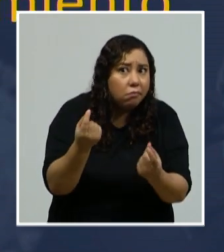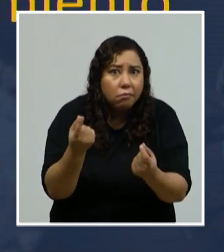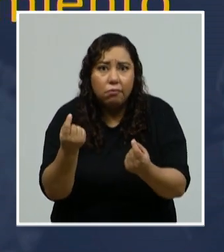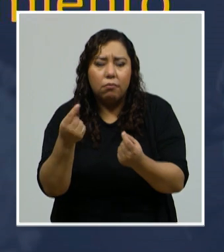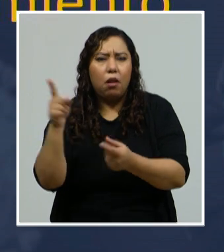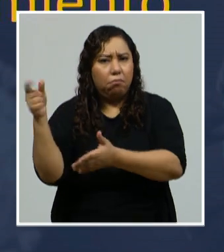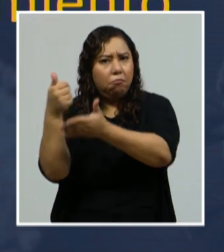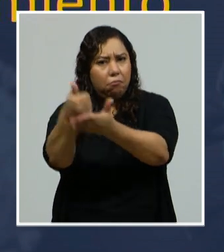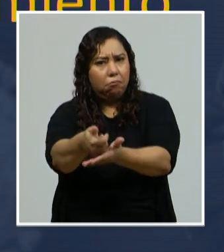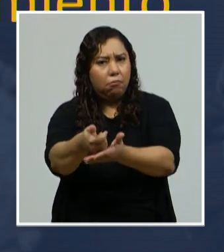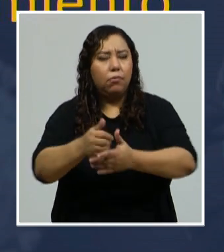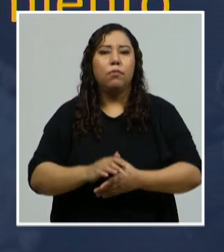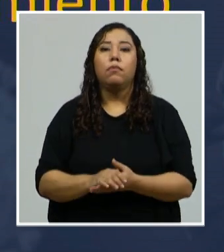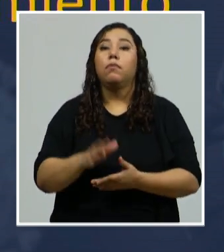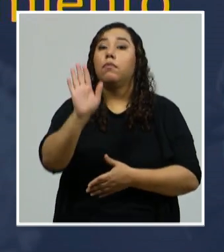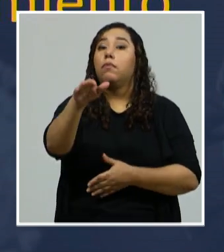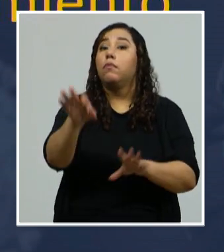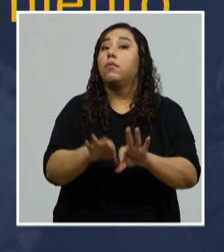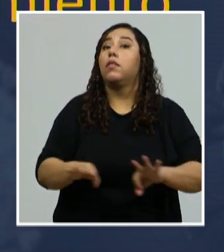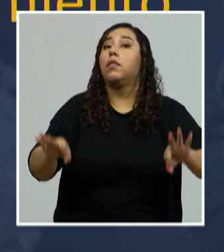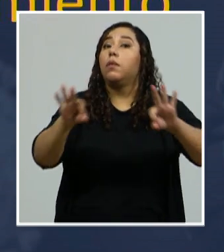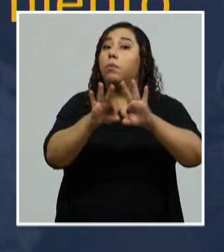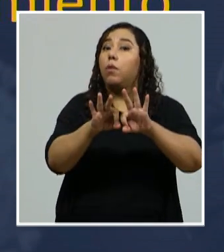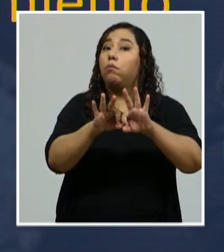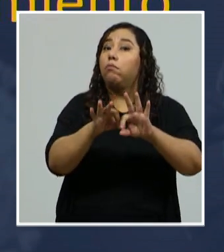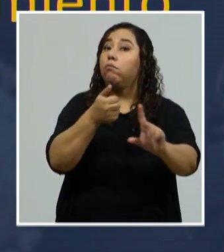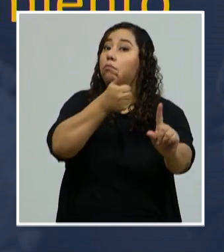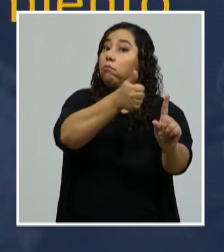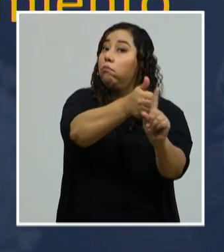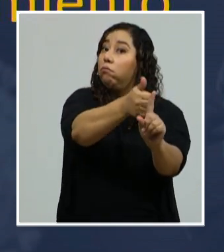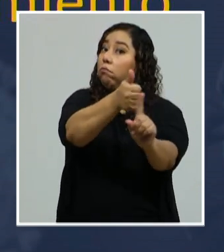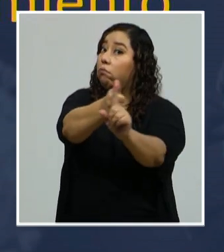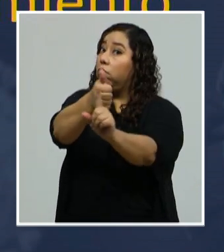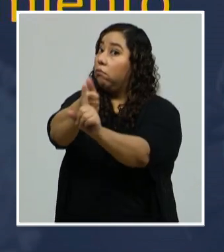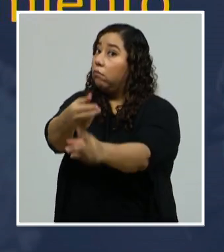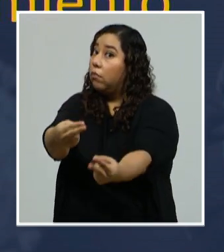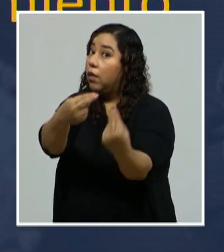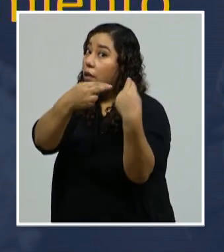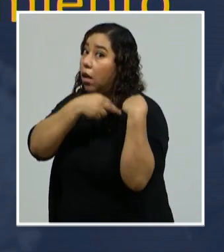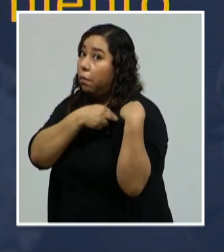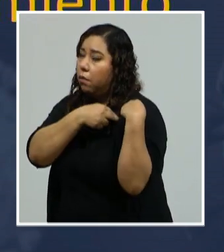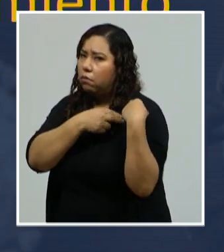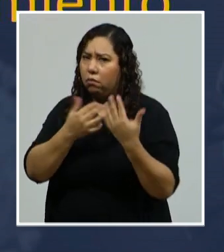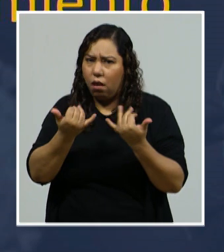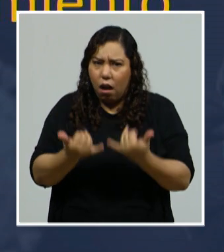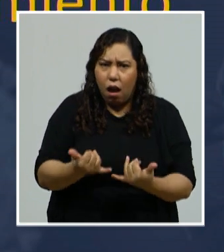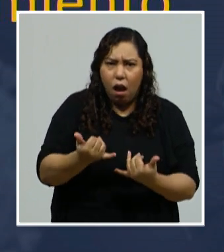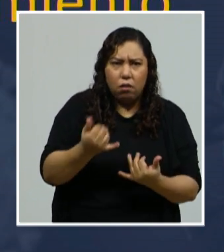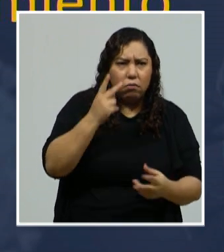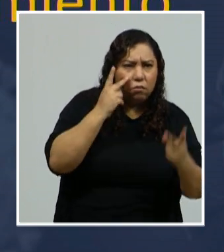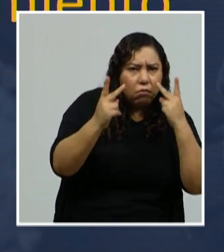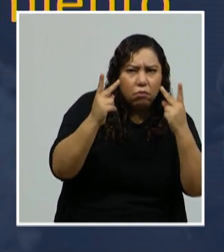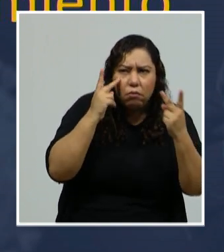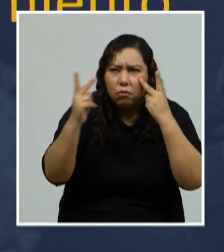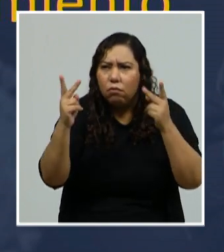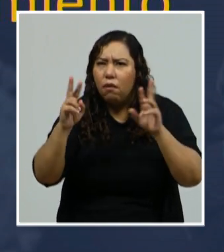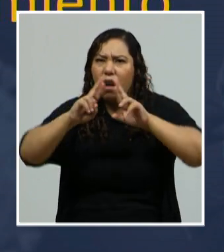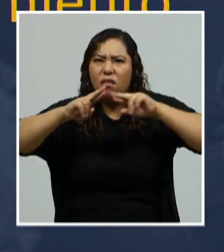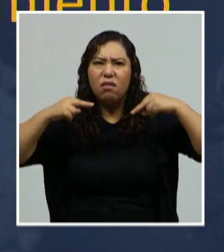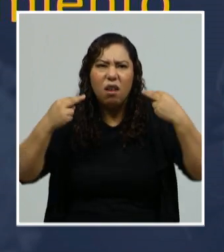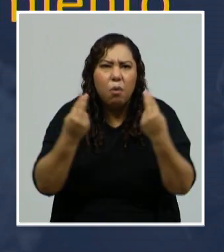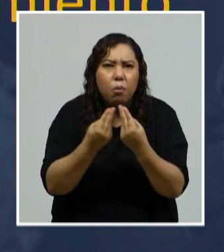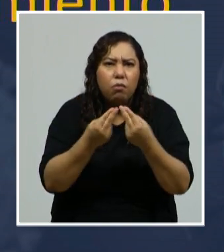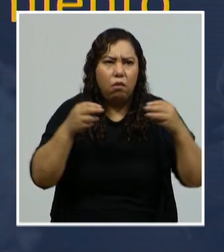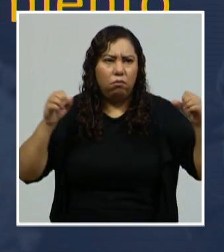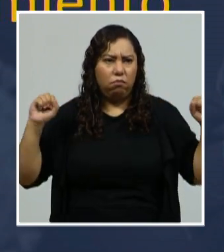algo muy importante. Hay que ser responsables. En estos días hemos estado viendo algunas reuniones con aglomeración de